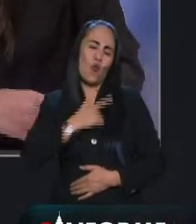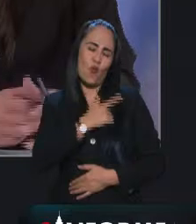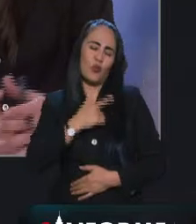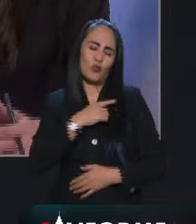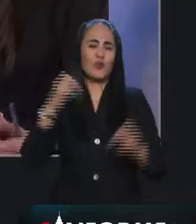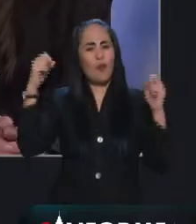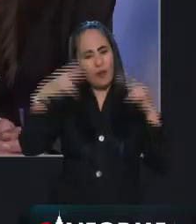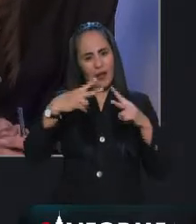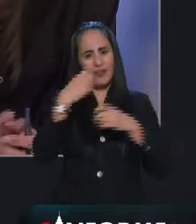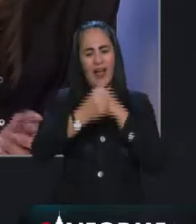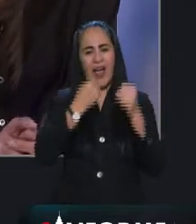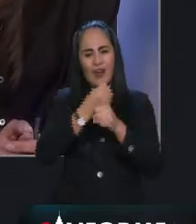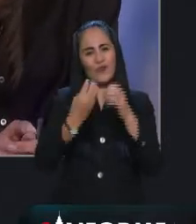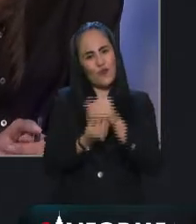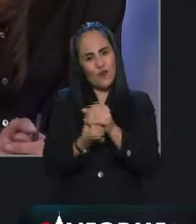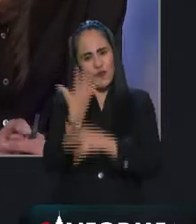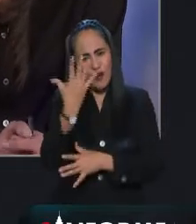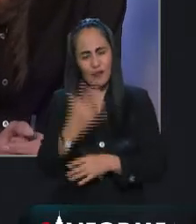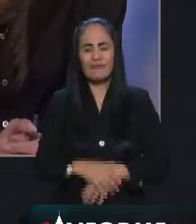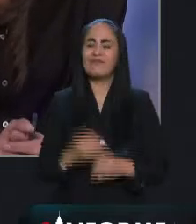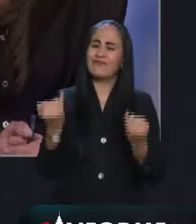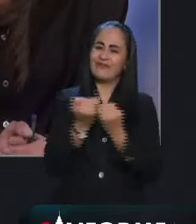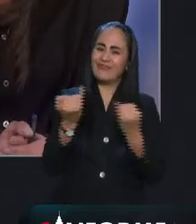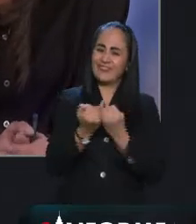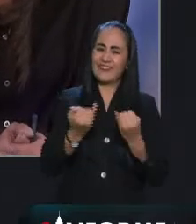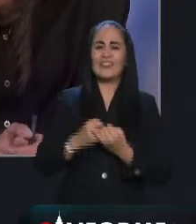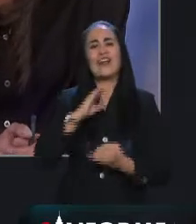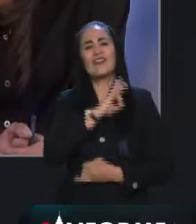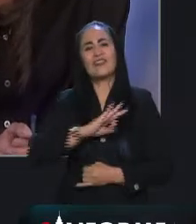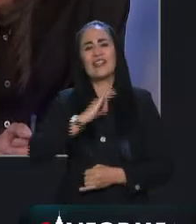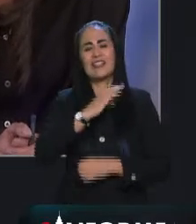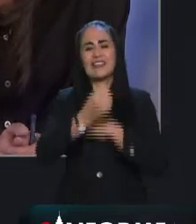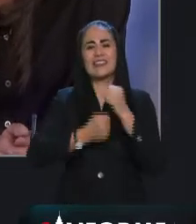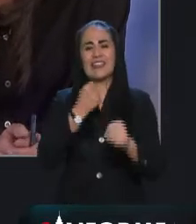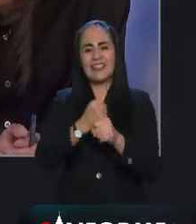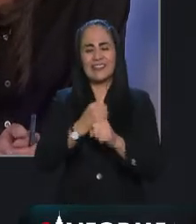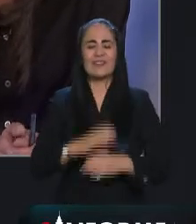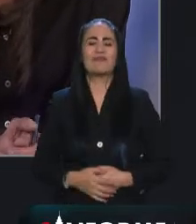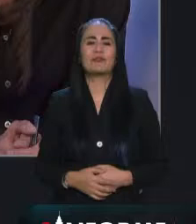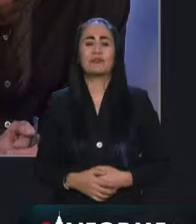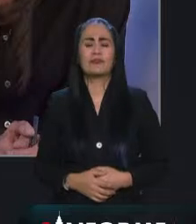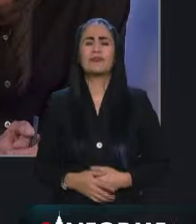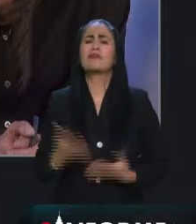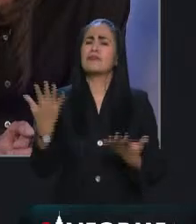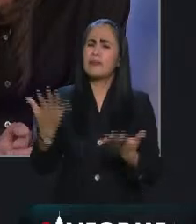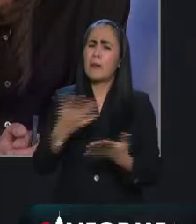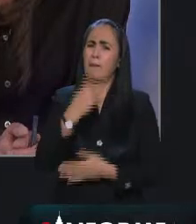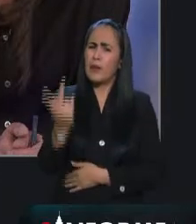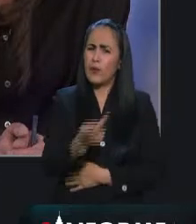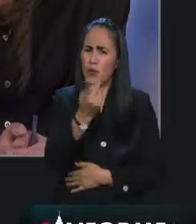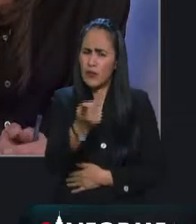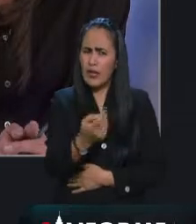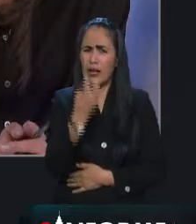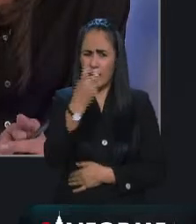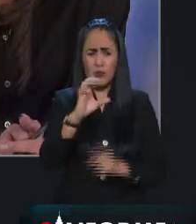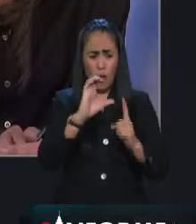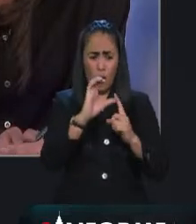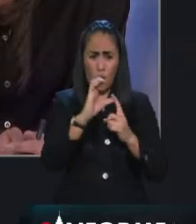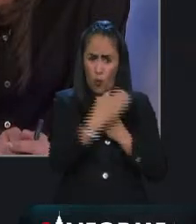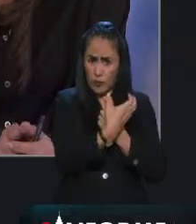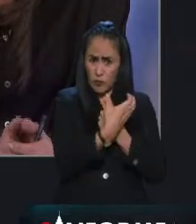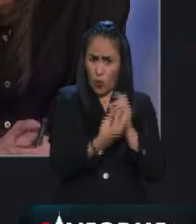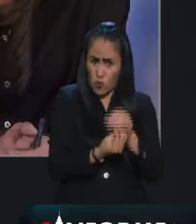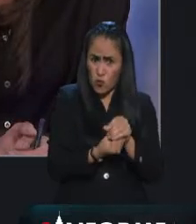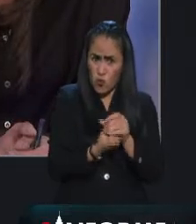año. Igualmente. Feliz año. El gusto es nuestro, senadora. Y preguntarle, bueno, ¿es válida esta comisión que